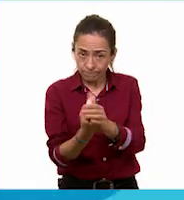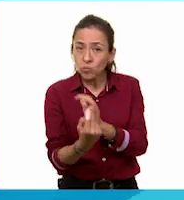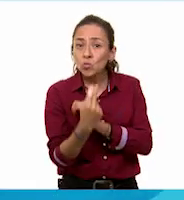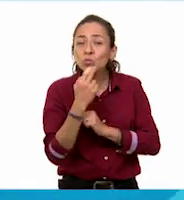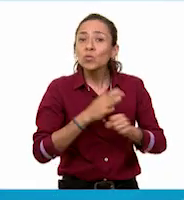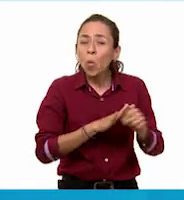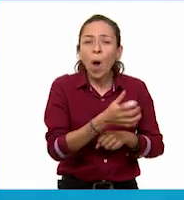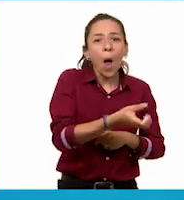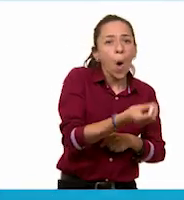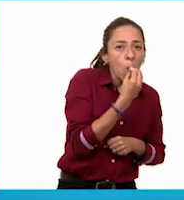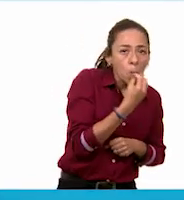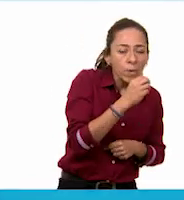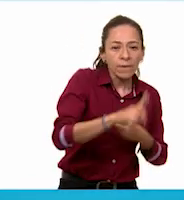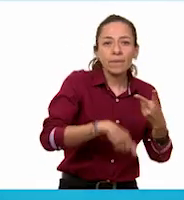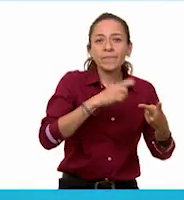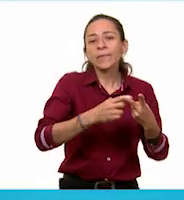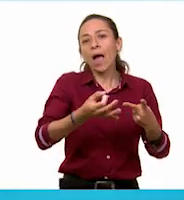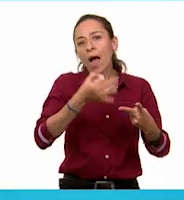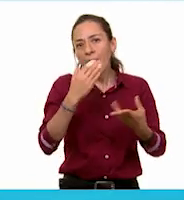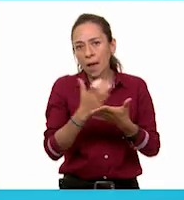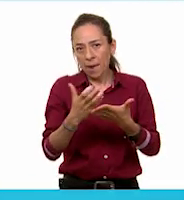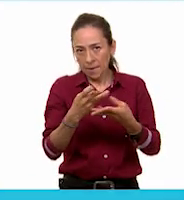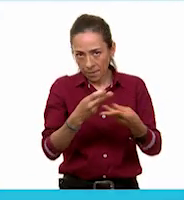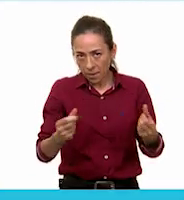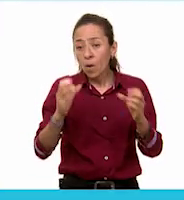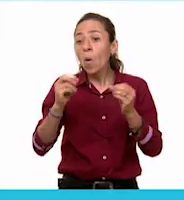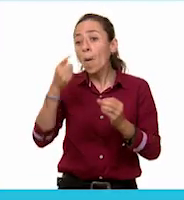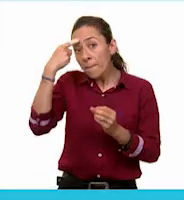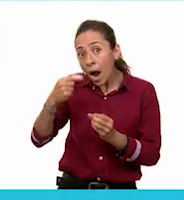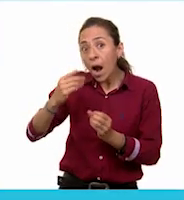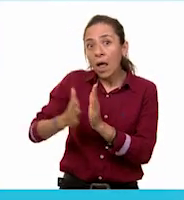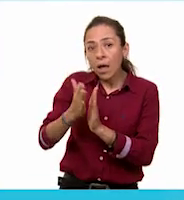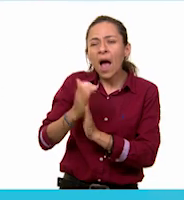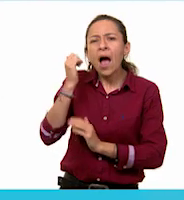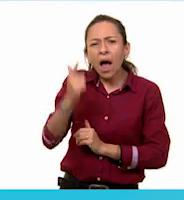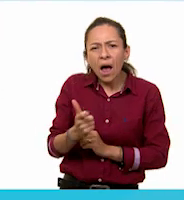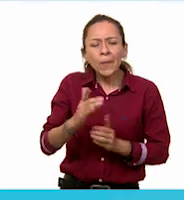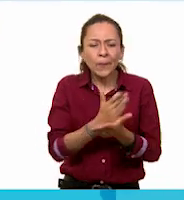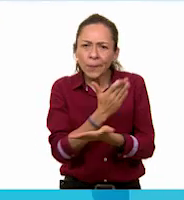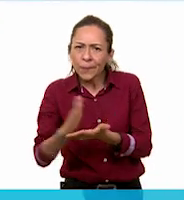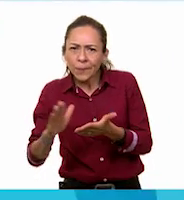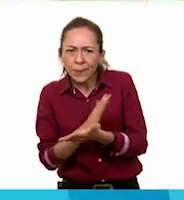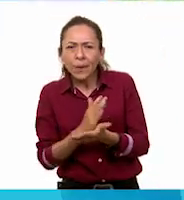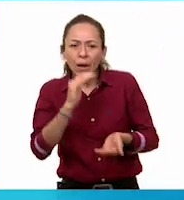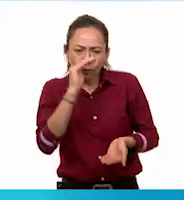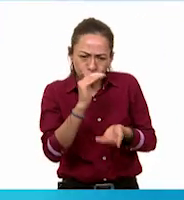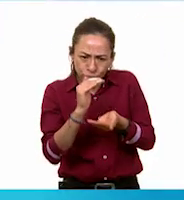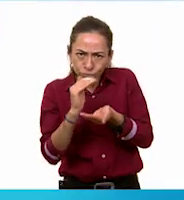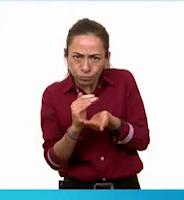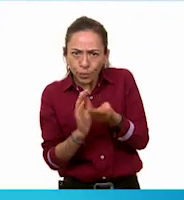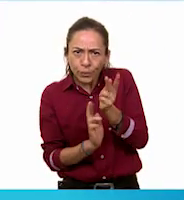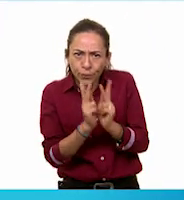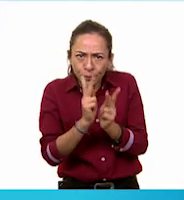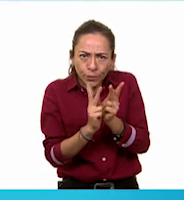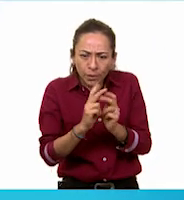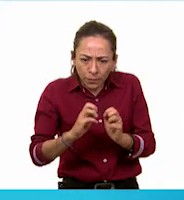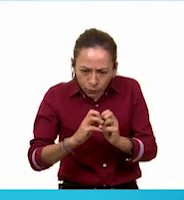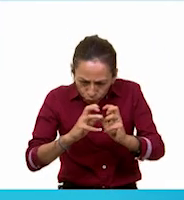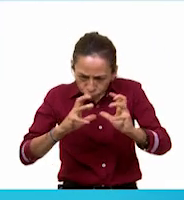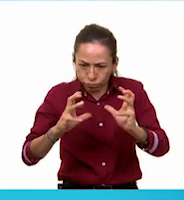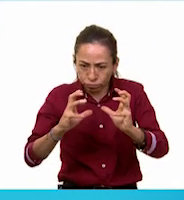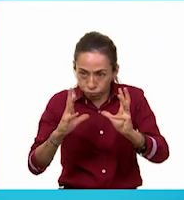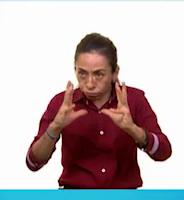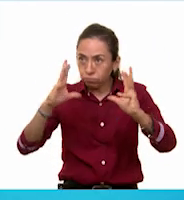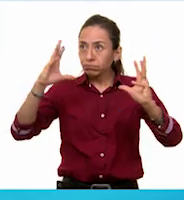o construcción. En cuanto a su tamaño, en hierbas, arbustos o árboles. Recuerden que las plantas son